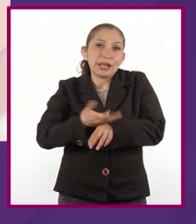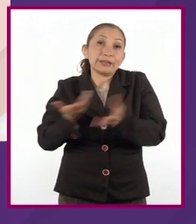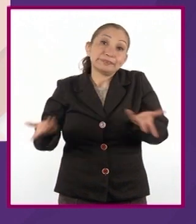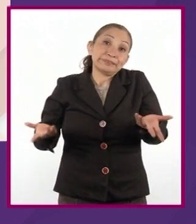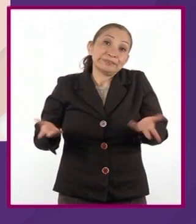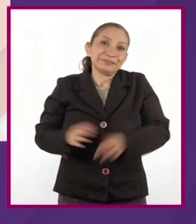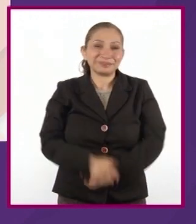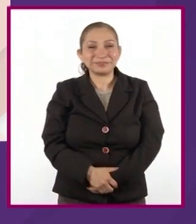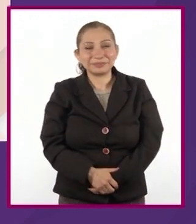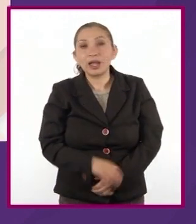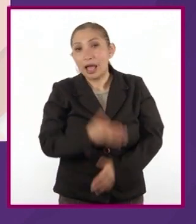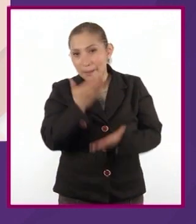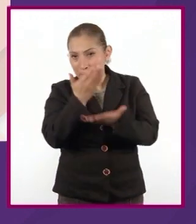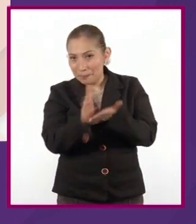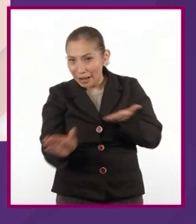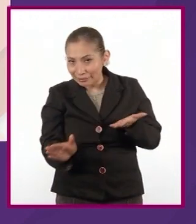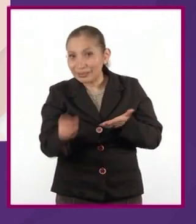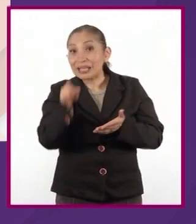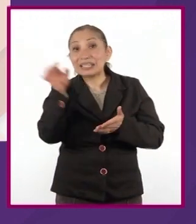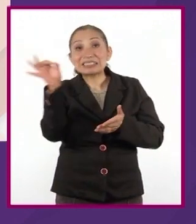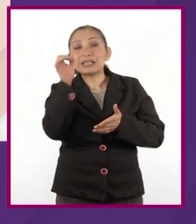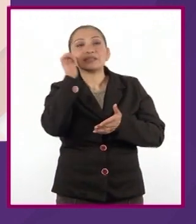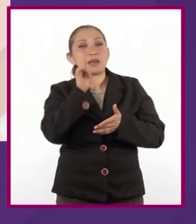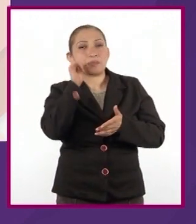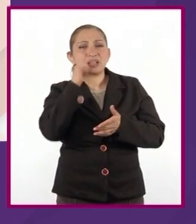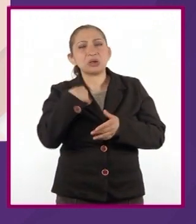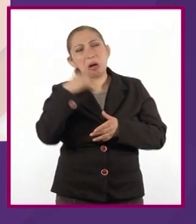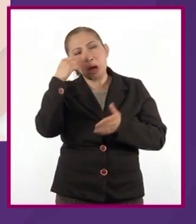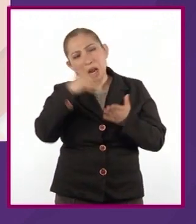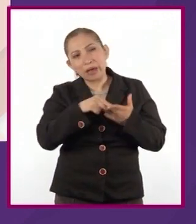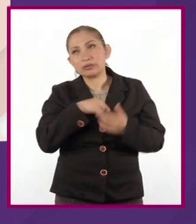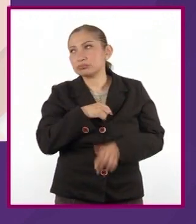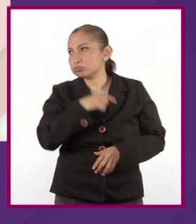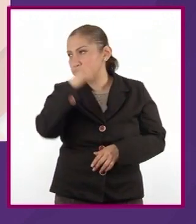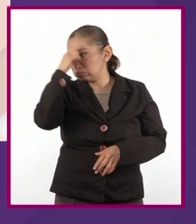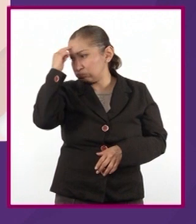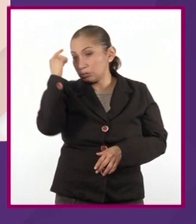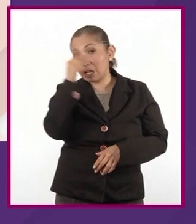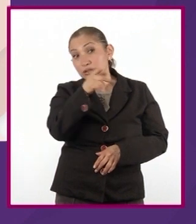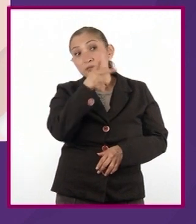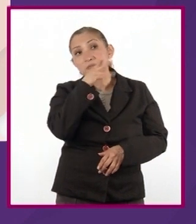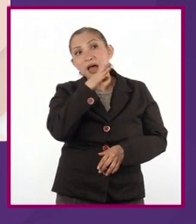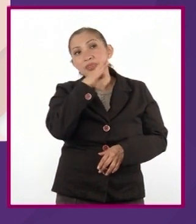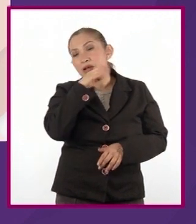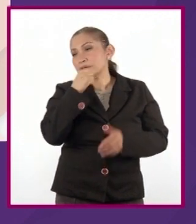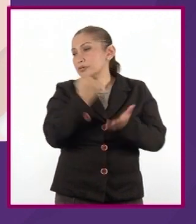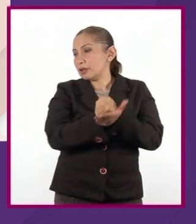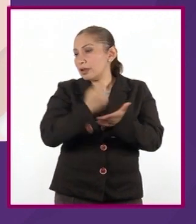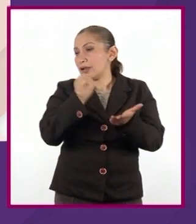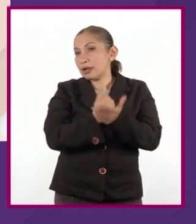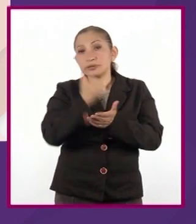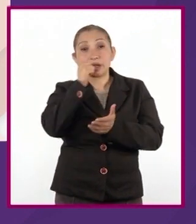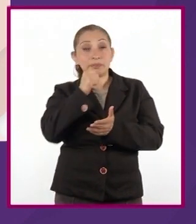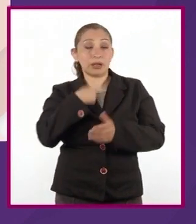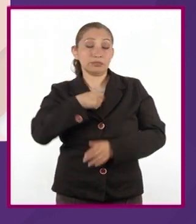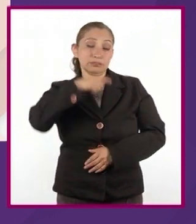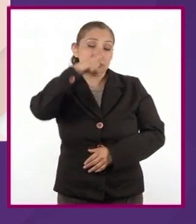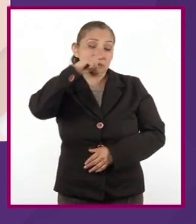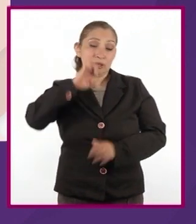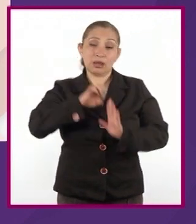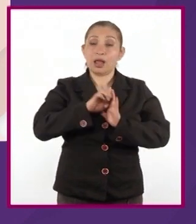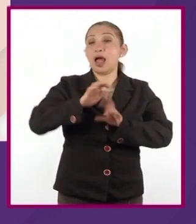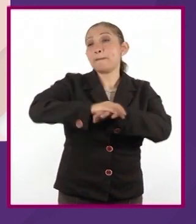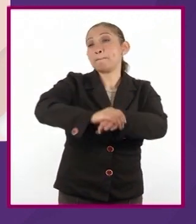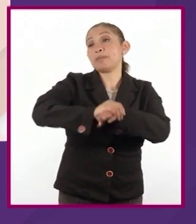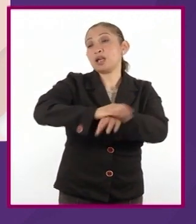avenidas. Por otro lado, siempre me han parecido fastidiosos esos padres empeñados en ser el mejor